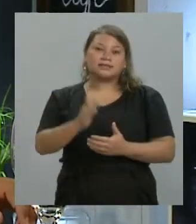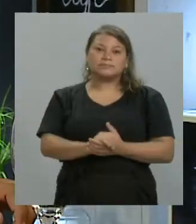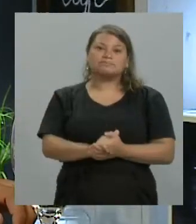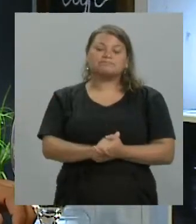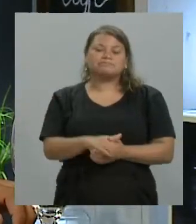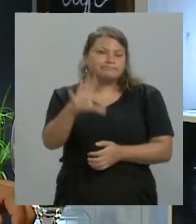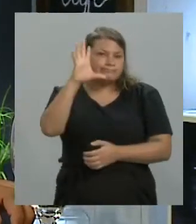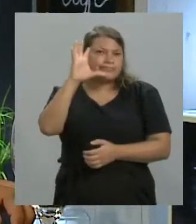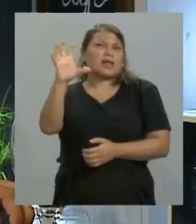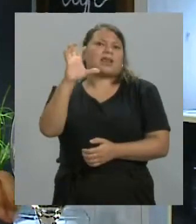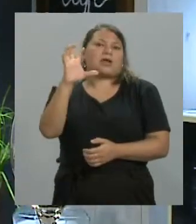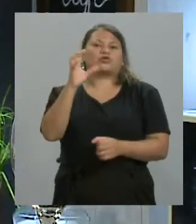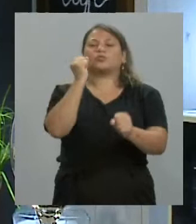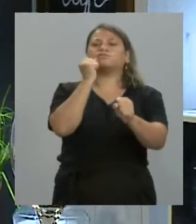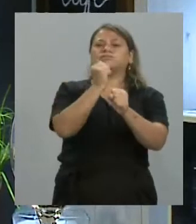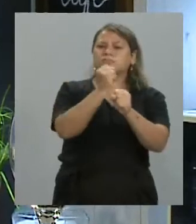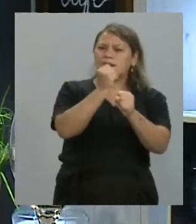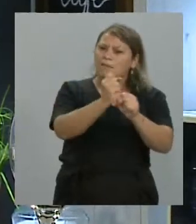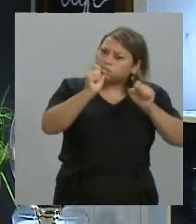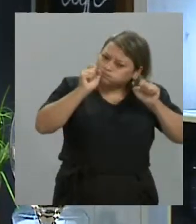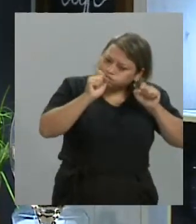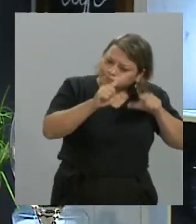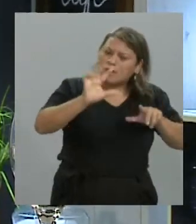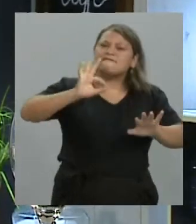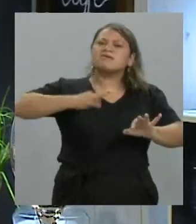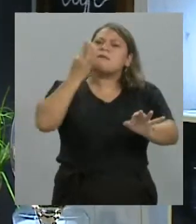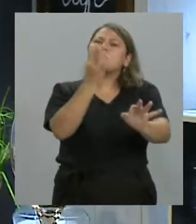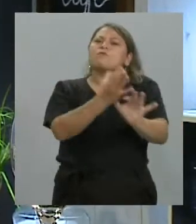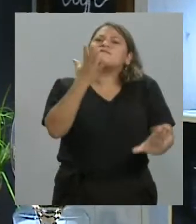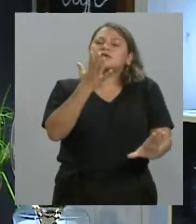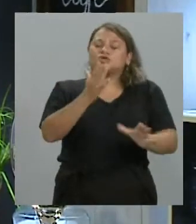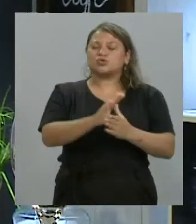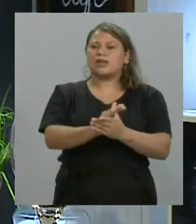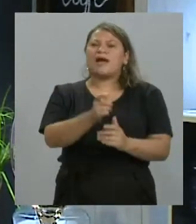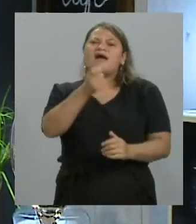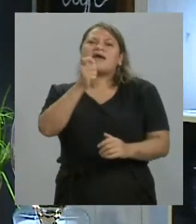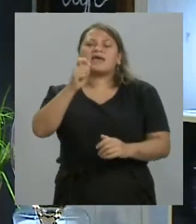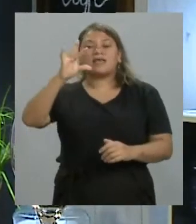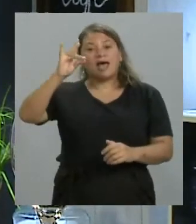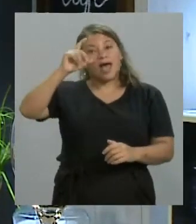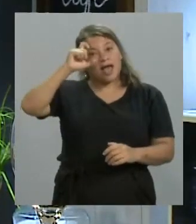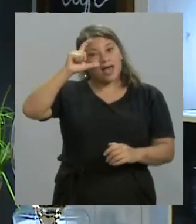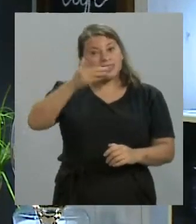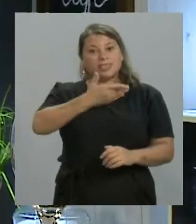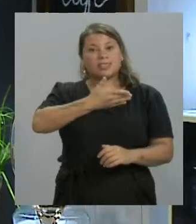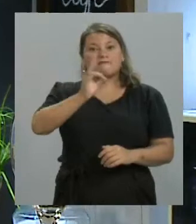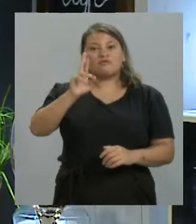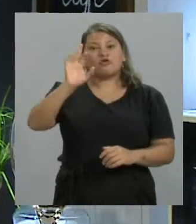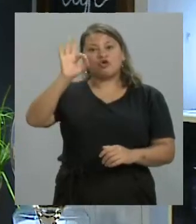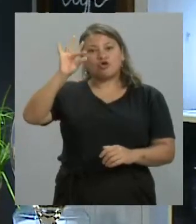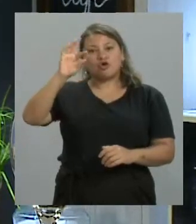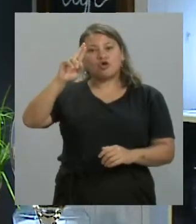recordar un poco sobre su trabajo, su vida profesional, ¿no? A Adelfo Rodríguez y con